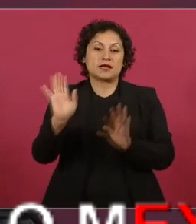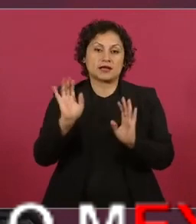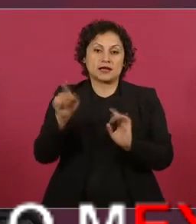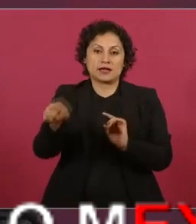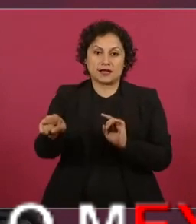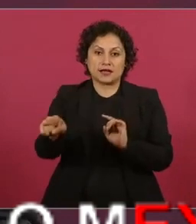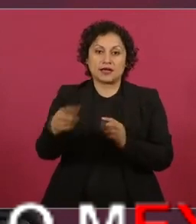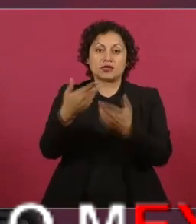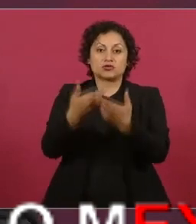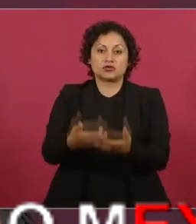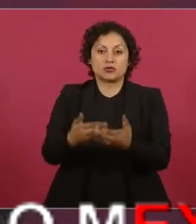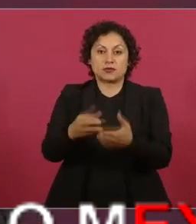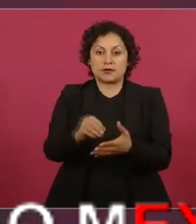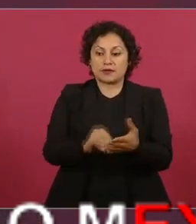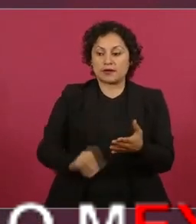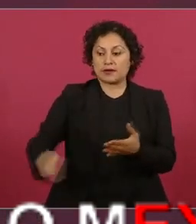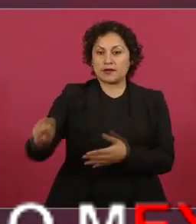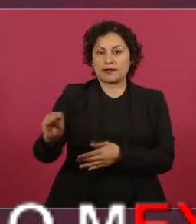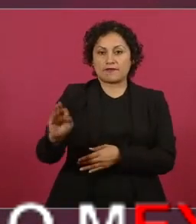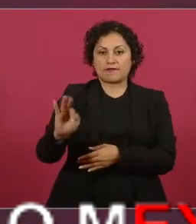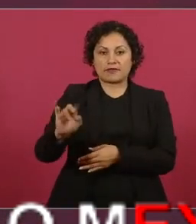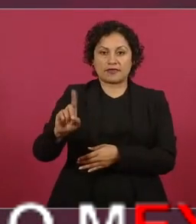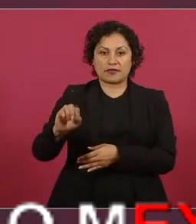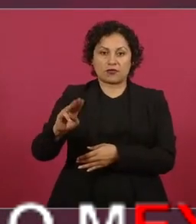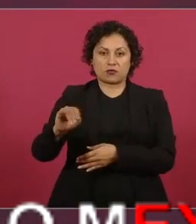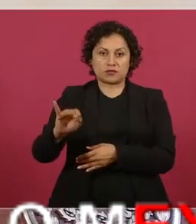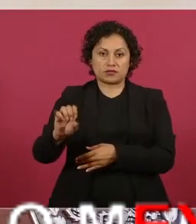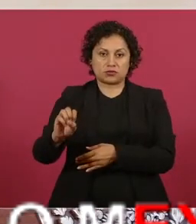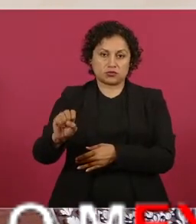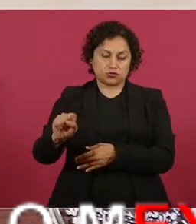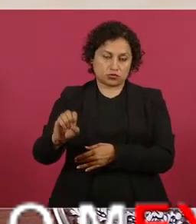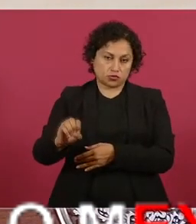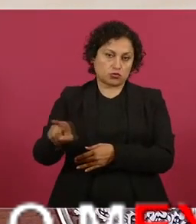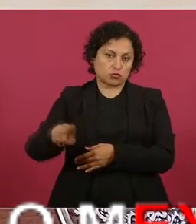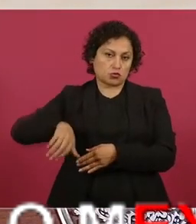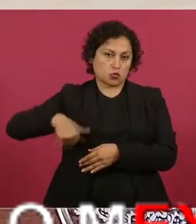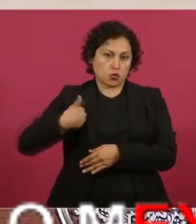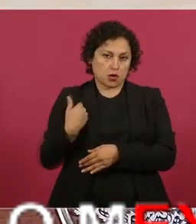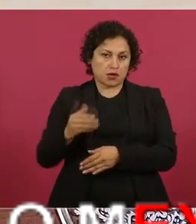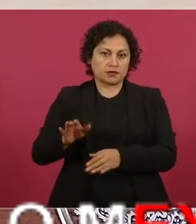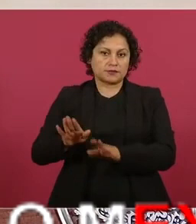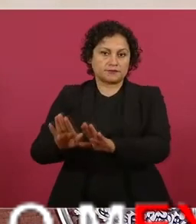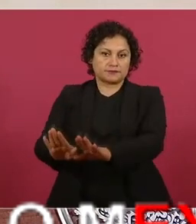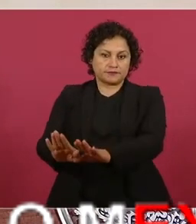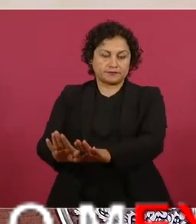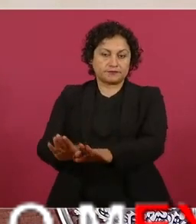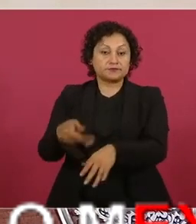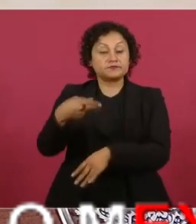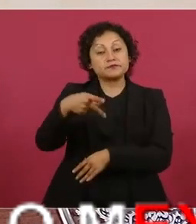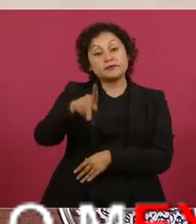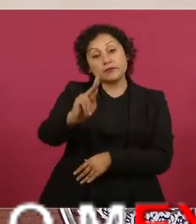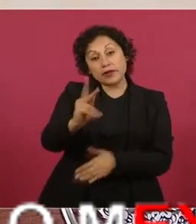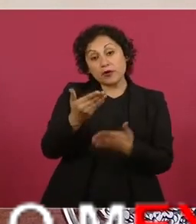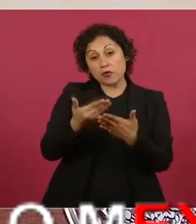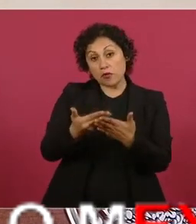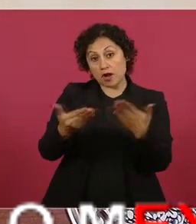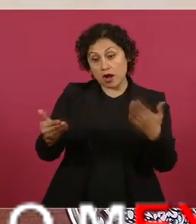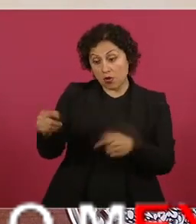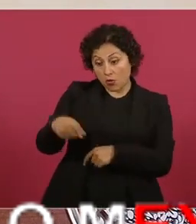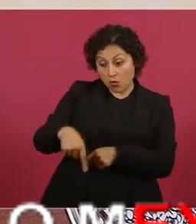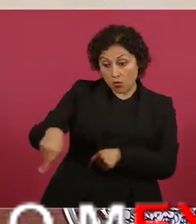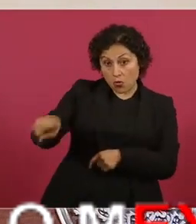Ahora se comprometieron a